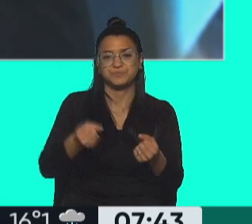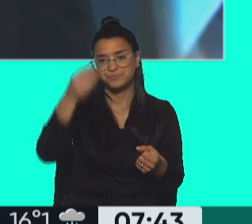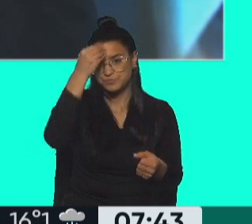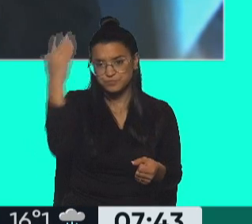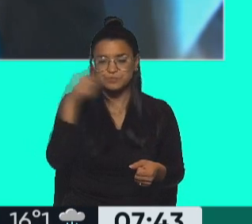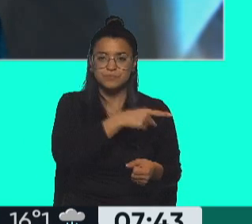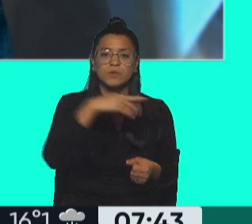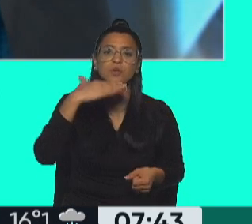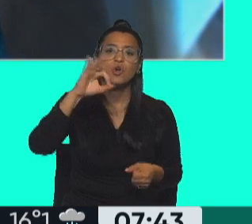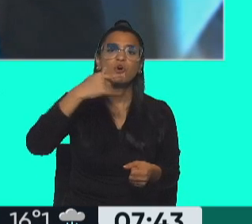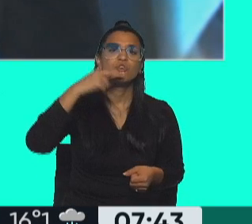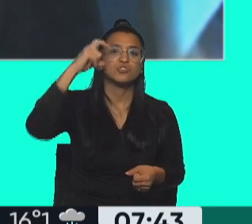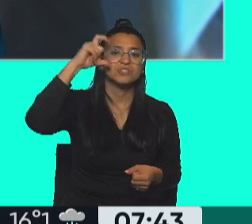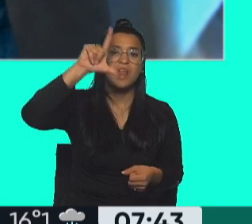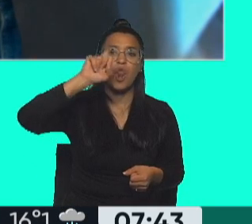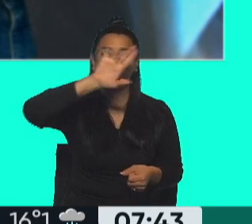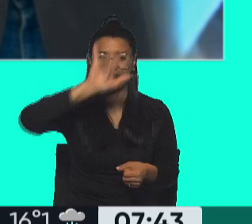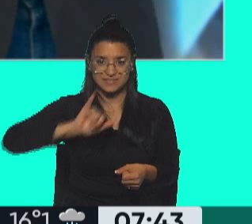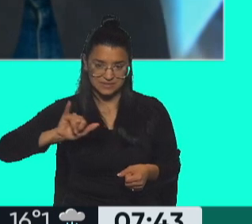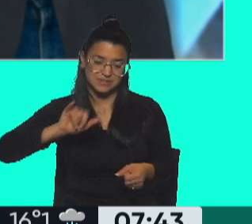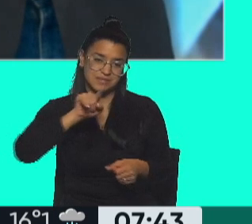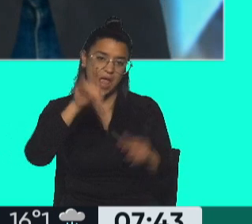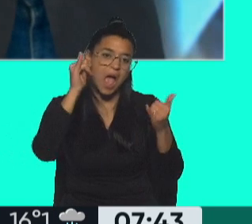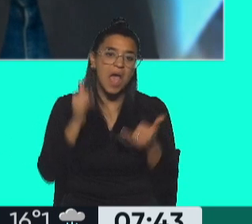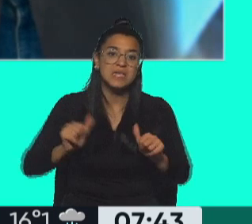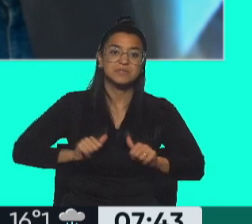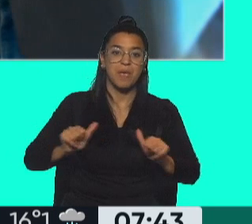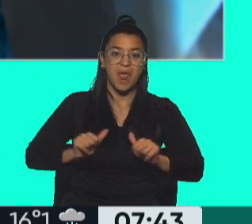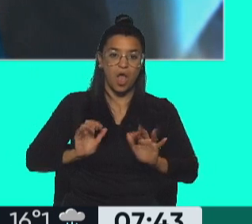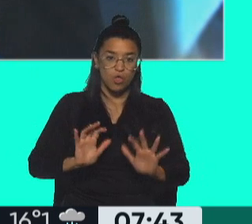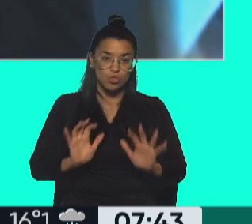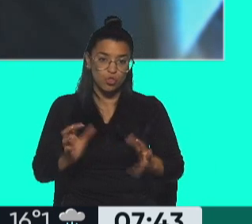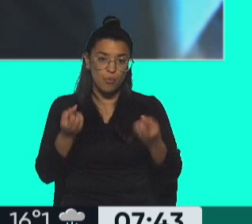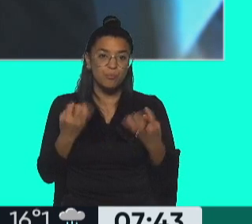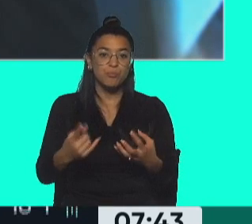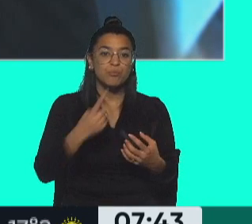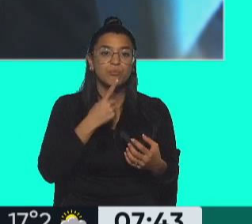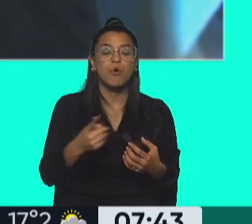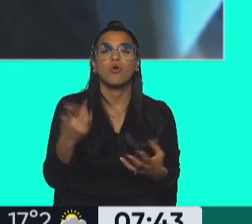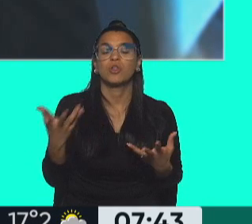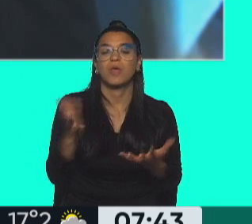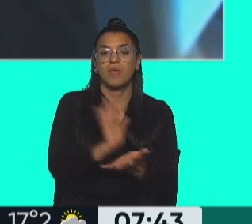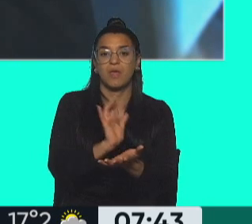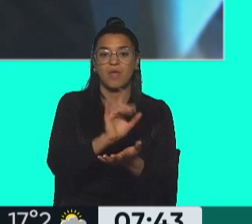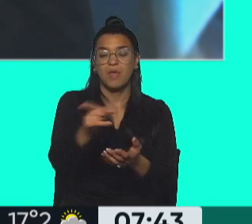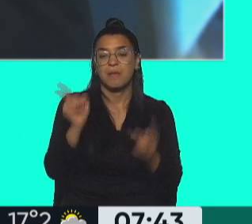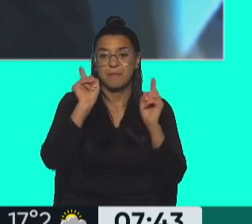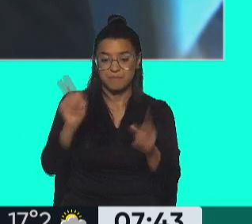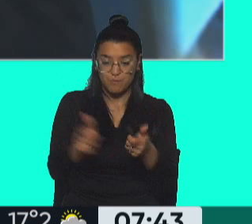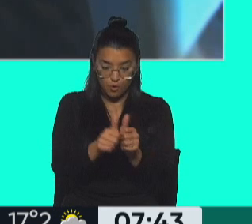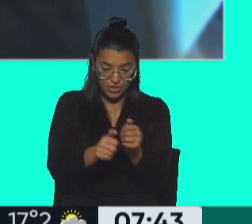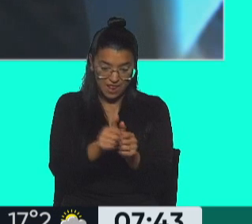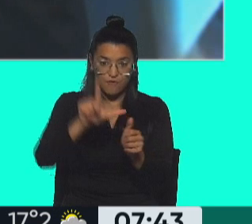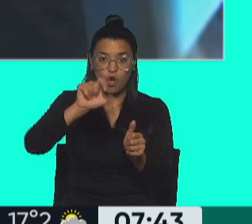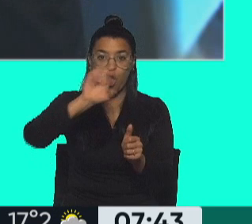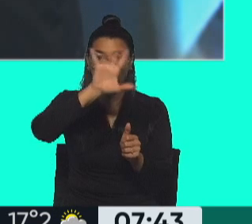de José Francisco López. Ahí hay toda una expectativa puesta porque parte de lo obtenido en el teléfono de López,